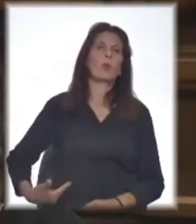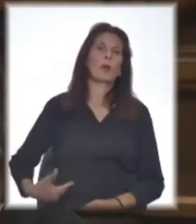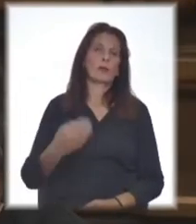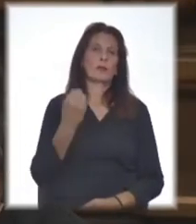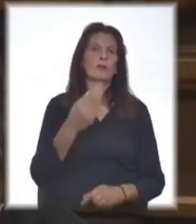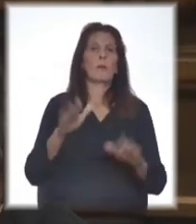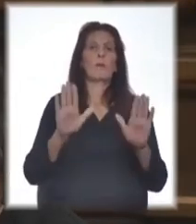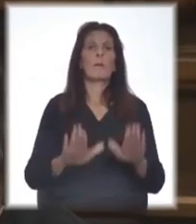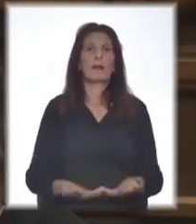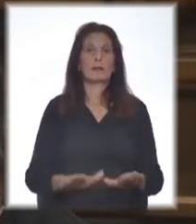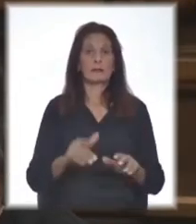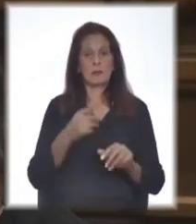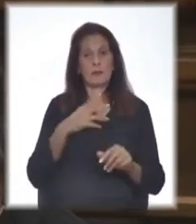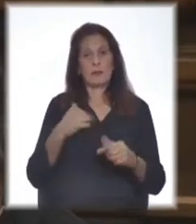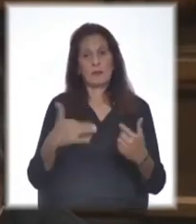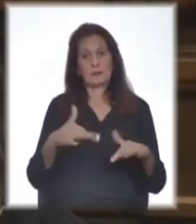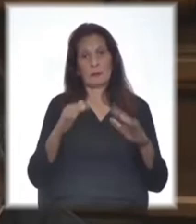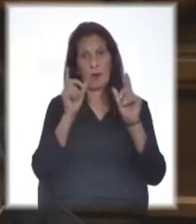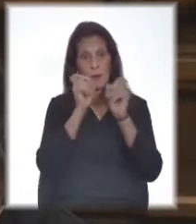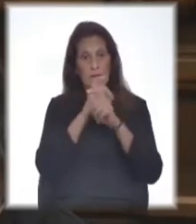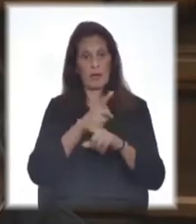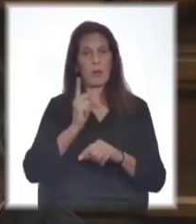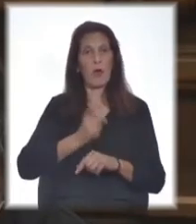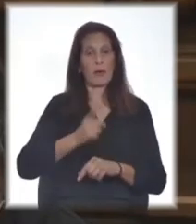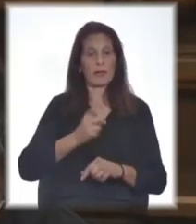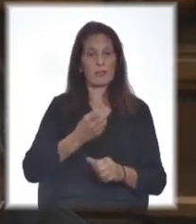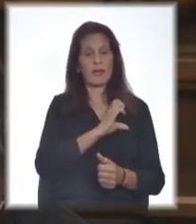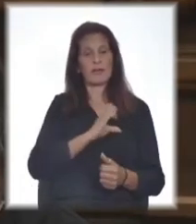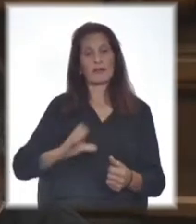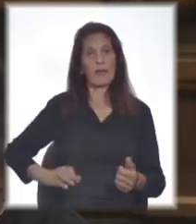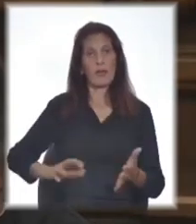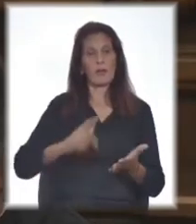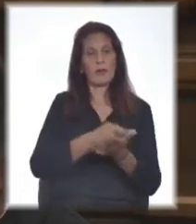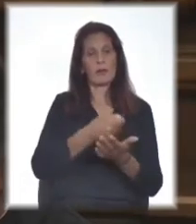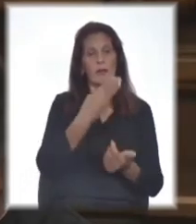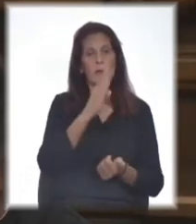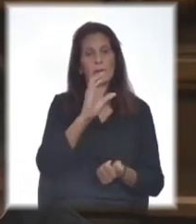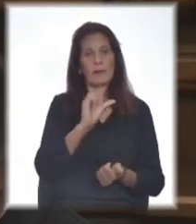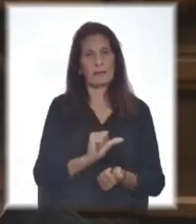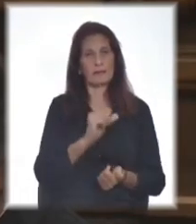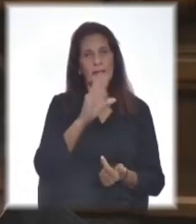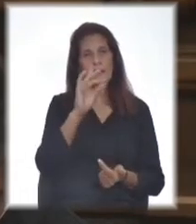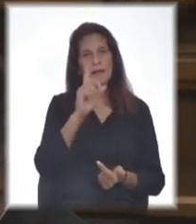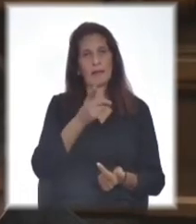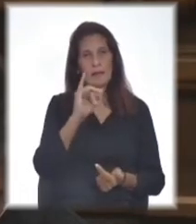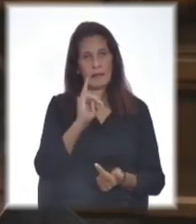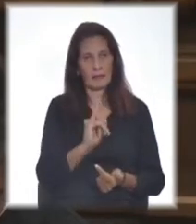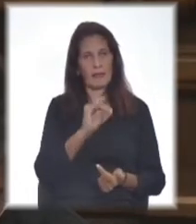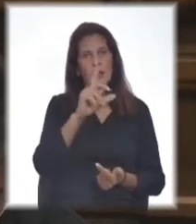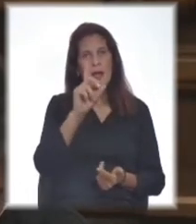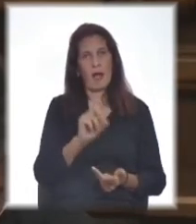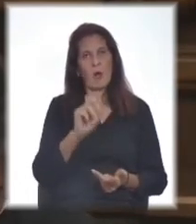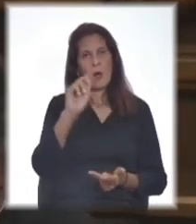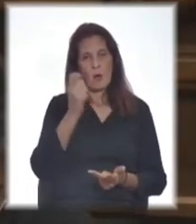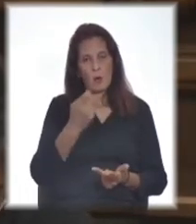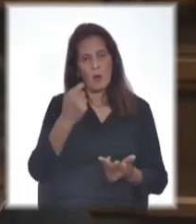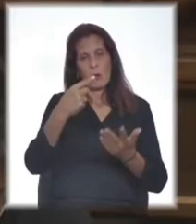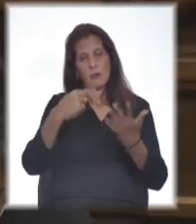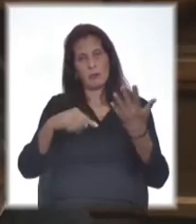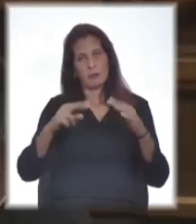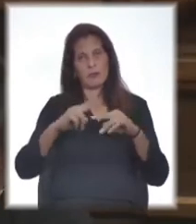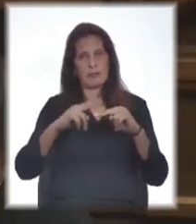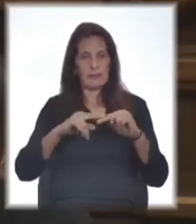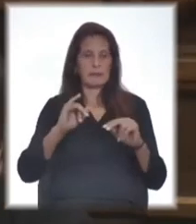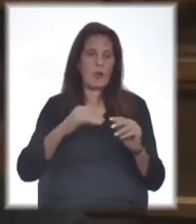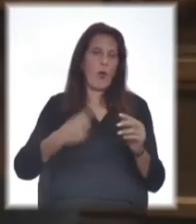paralizados, teniendo que hacer frente a todas las obligaciones con el Estado, BPS, DGD, Agua, Luz, teléfonos, Internet, y todas las